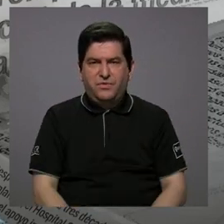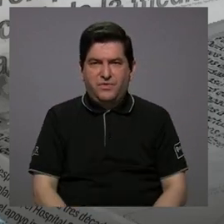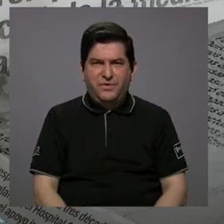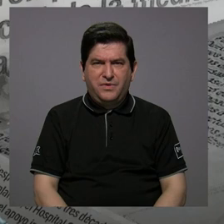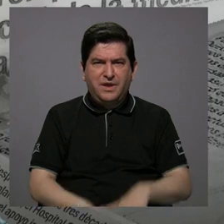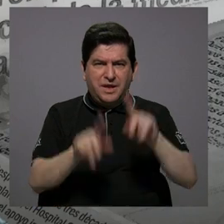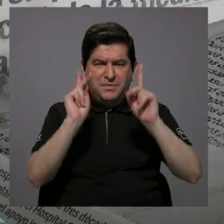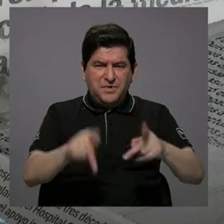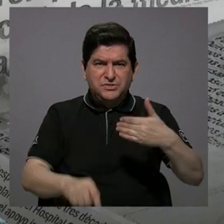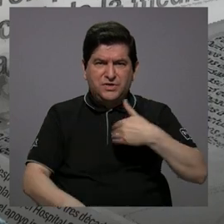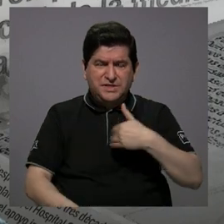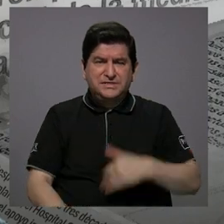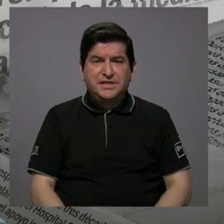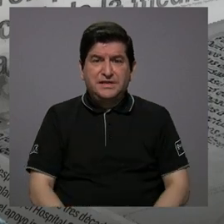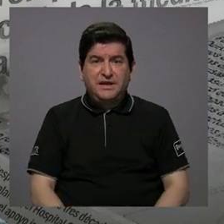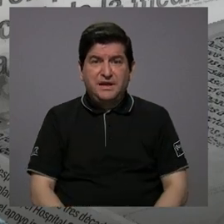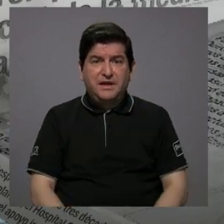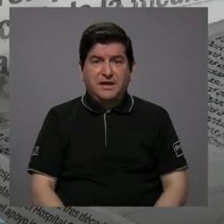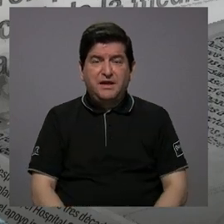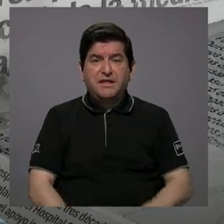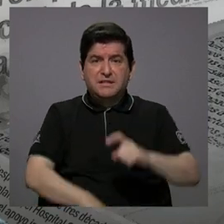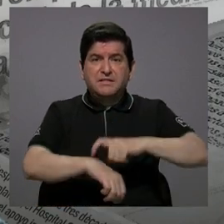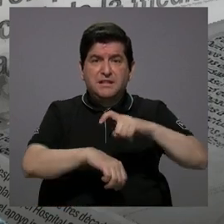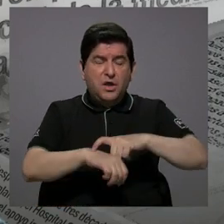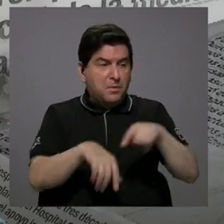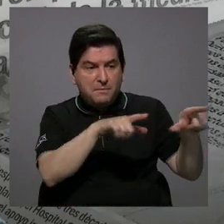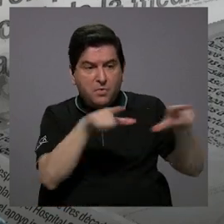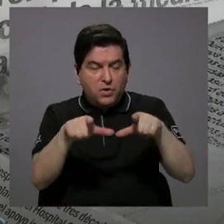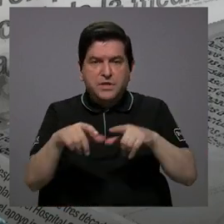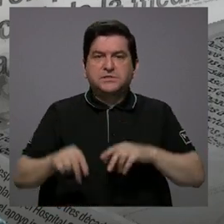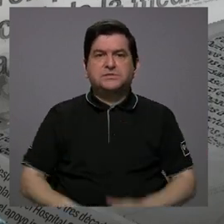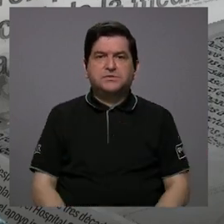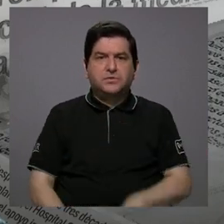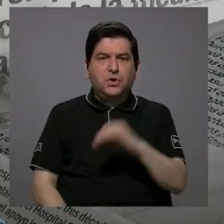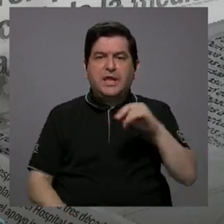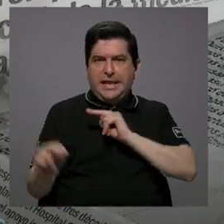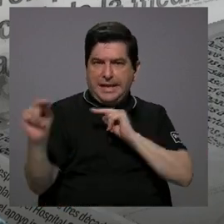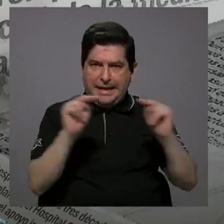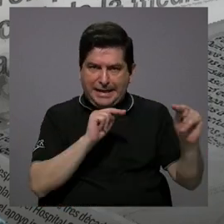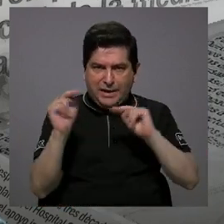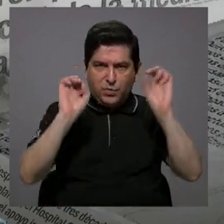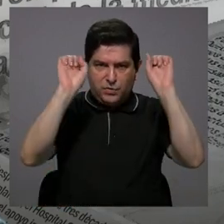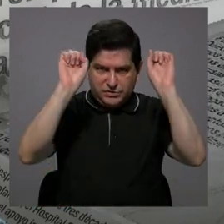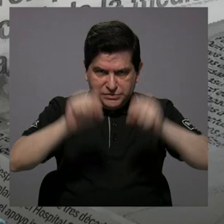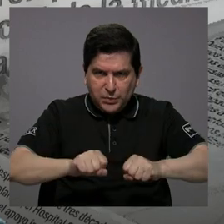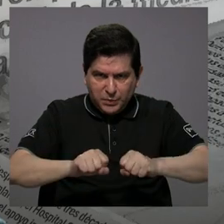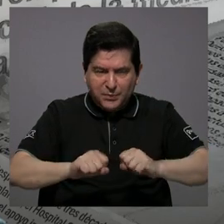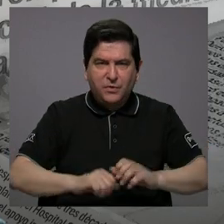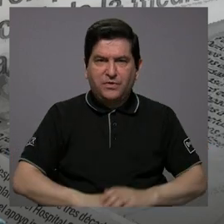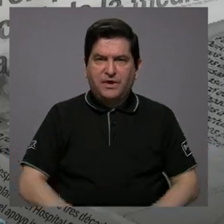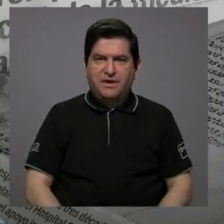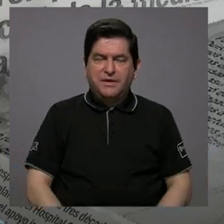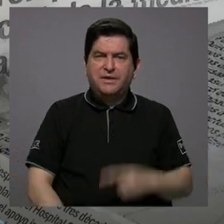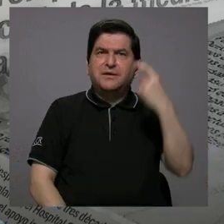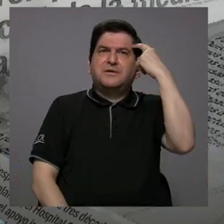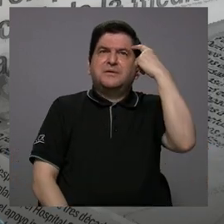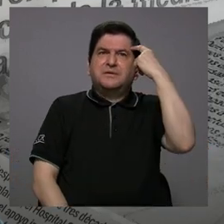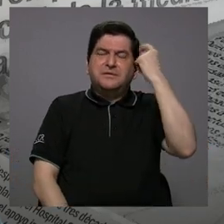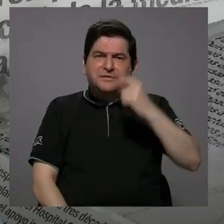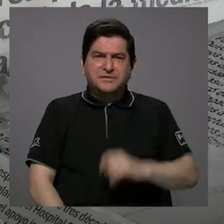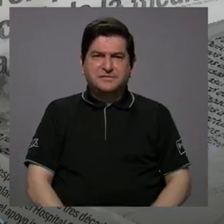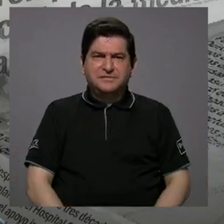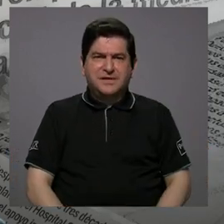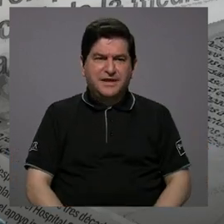disponibilidad de poder hacer una negociación para poder buscar